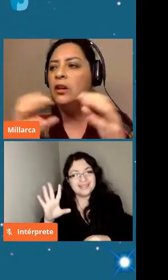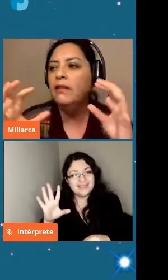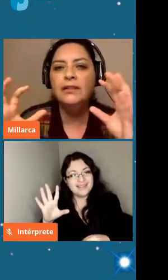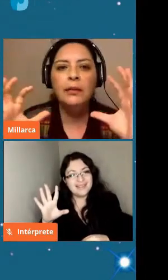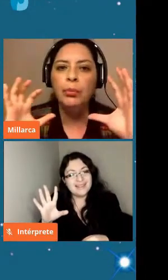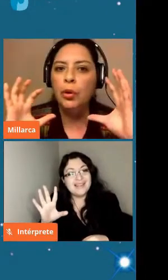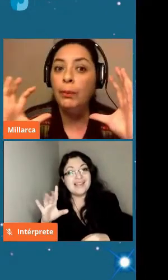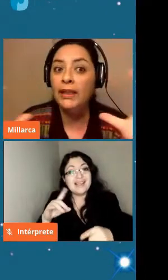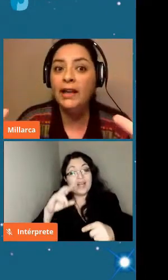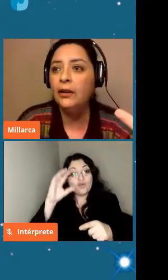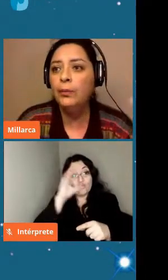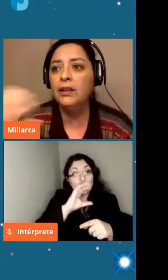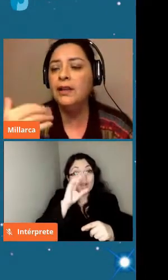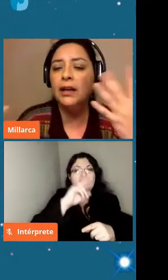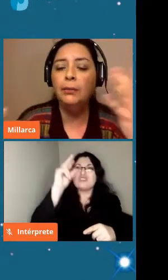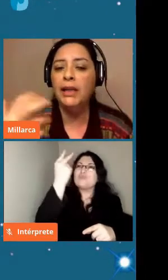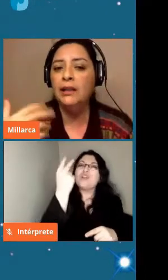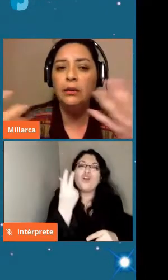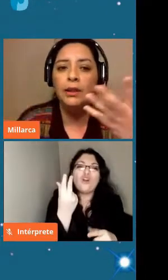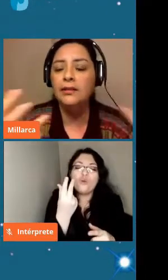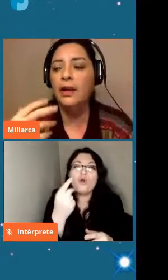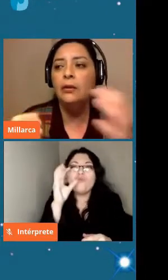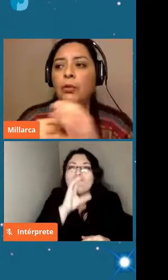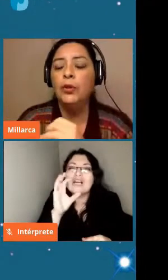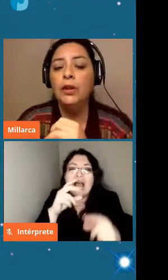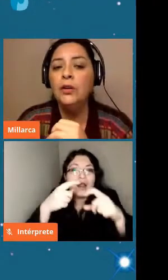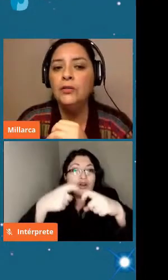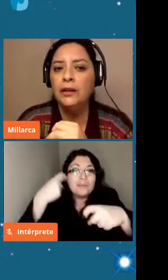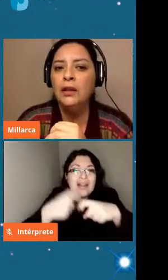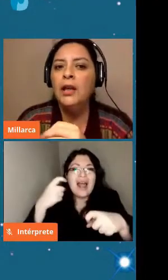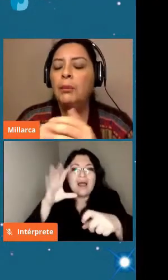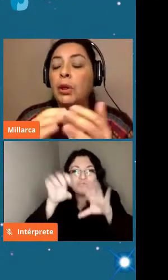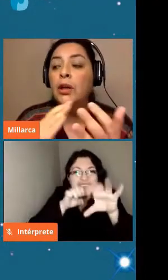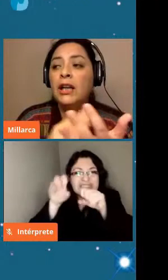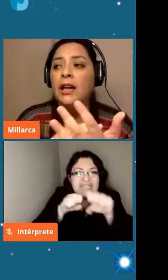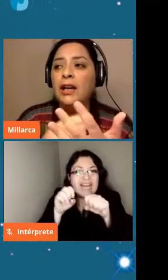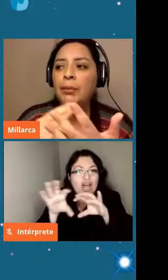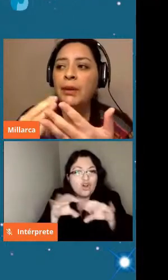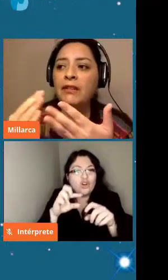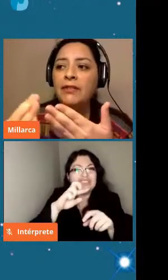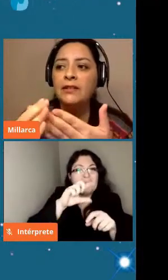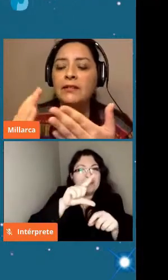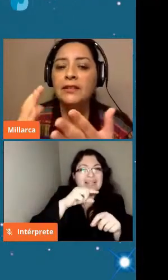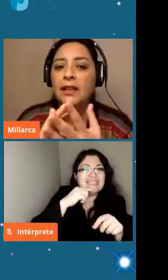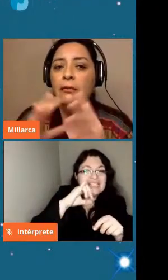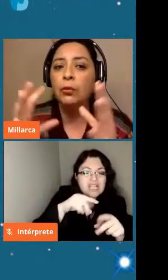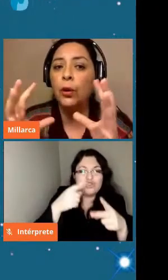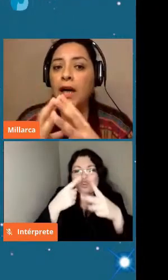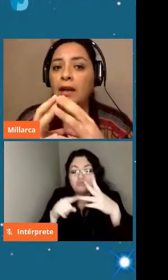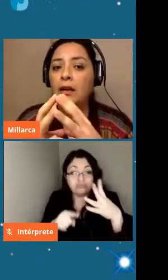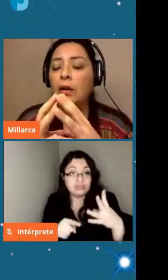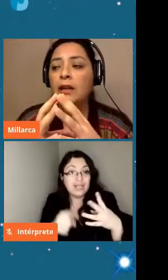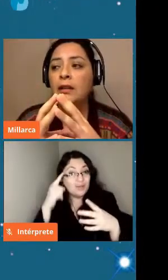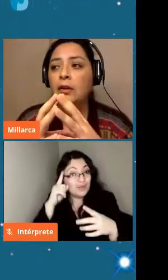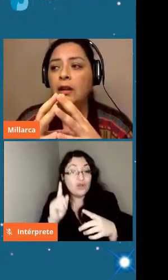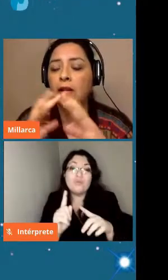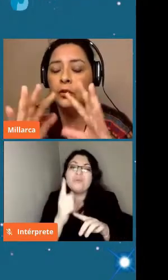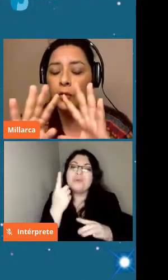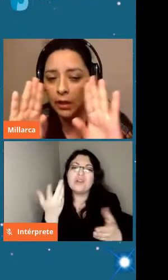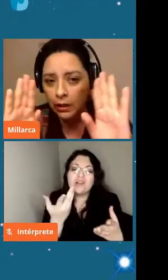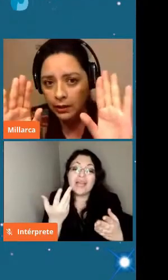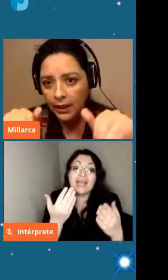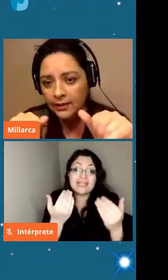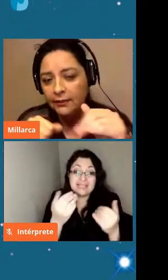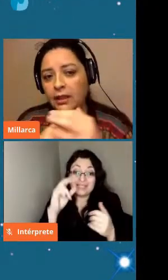estos asteroides va a ser por los metálicos para sacar el platino para sacar un montón de cosas pero en realidad la primera fase va a ser buscar en los